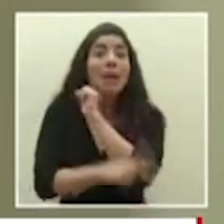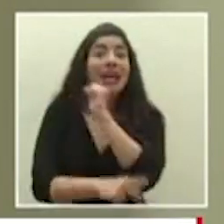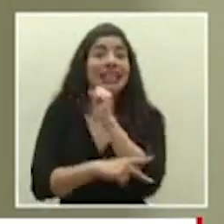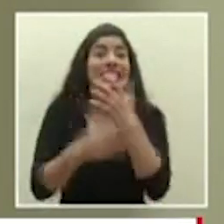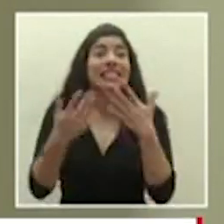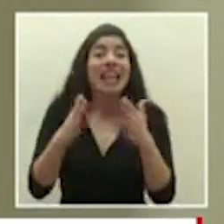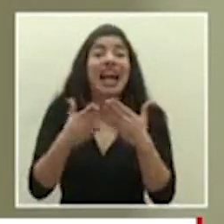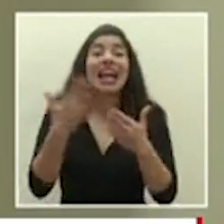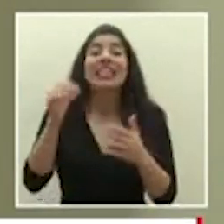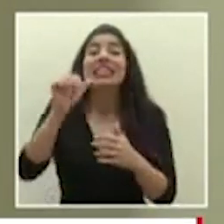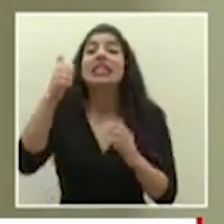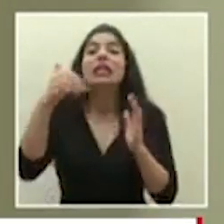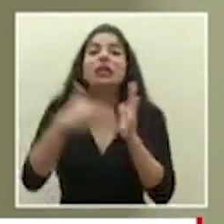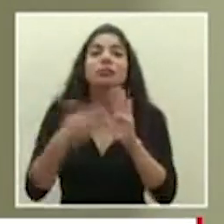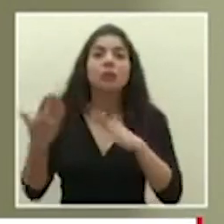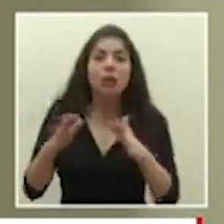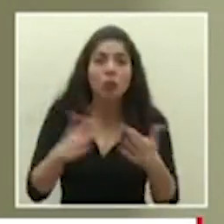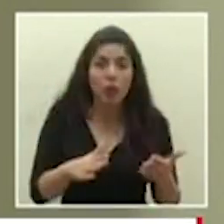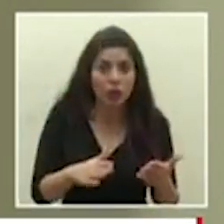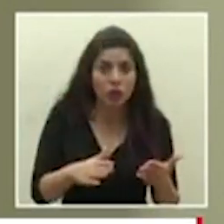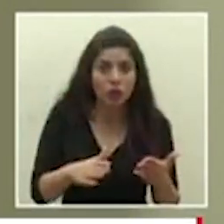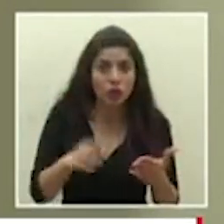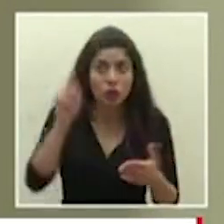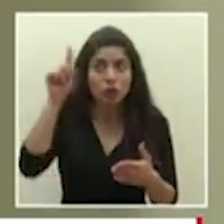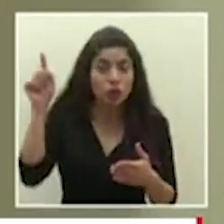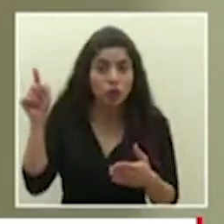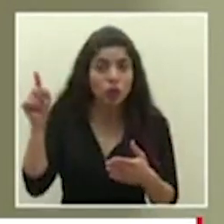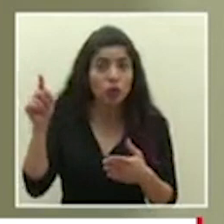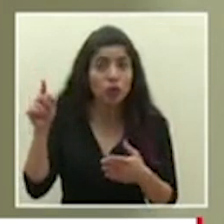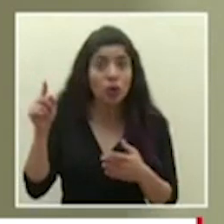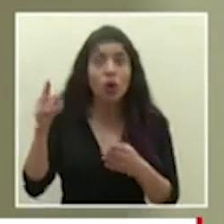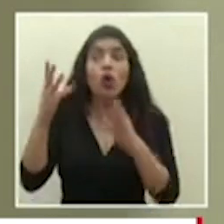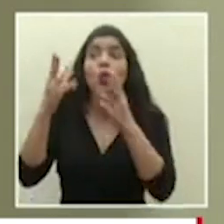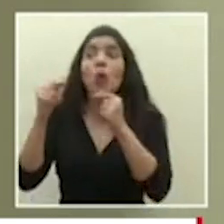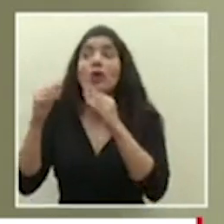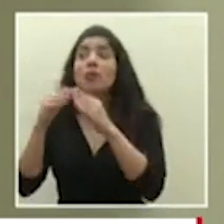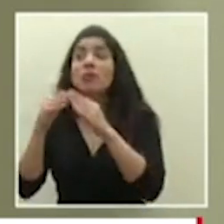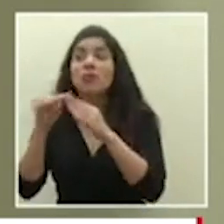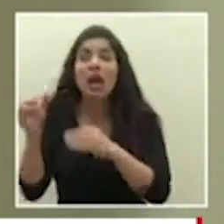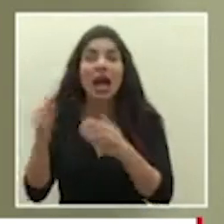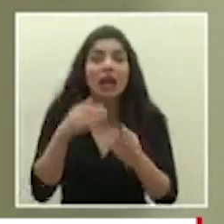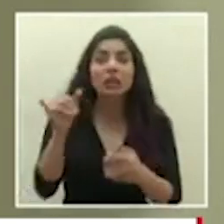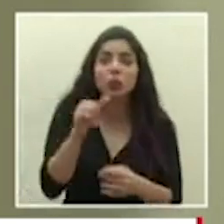a casi 10 mil muertos con poblaciones muy similares a la nuestra